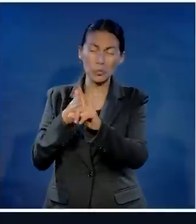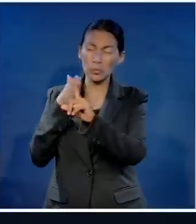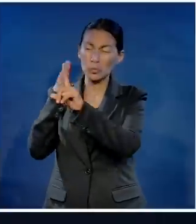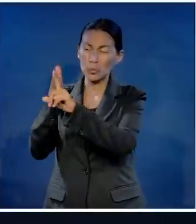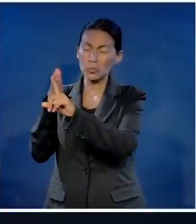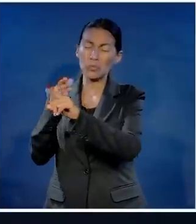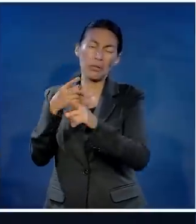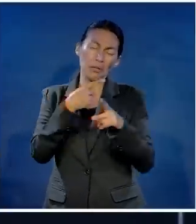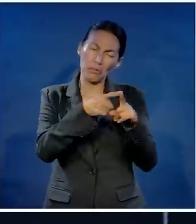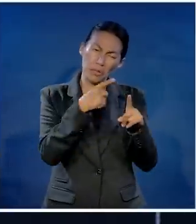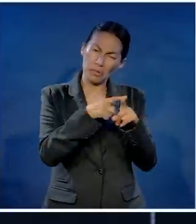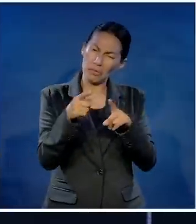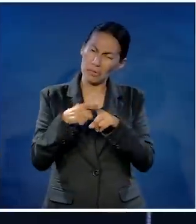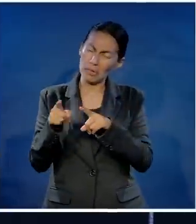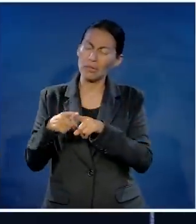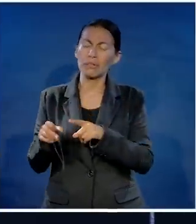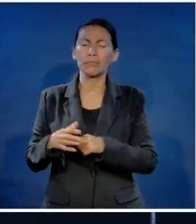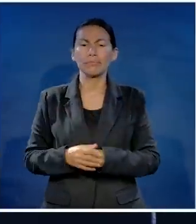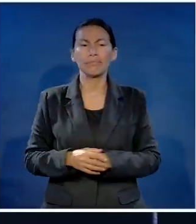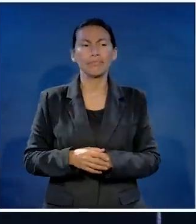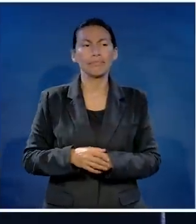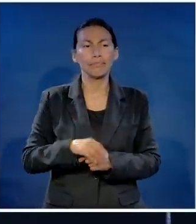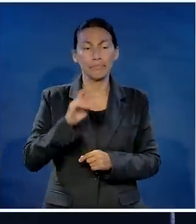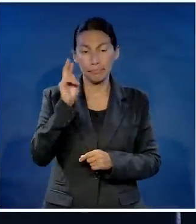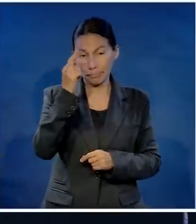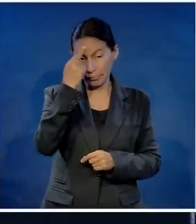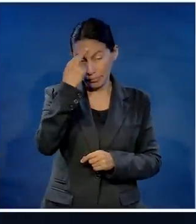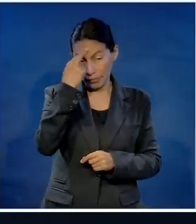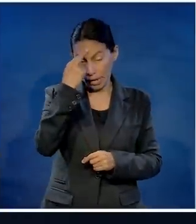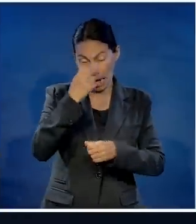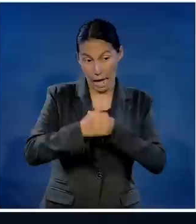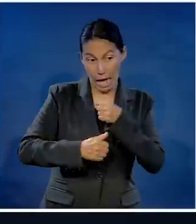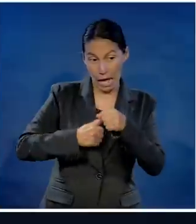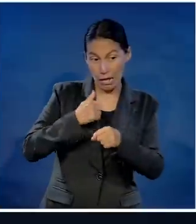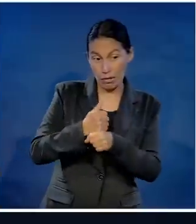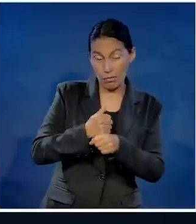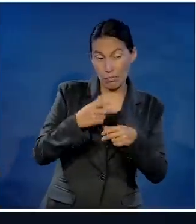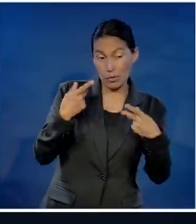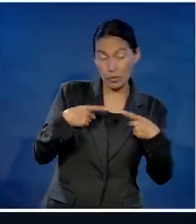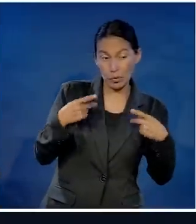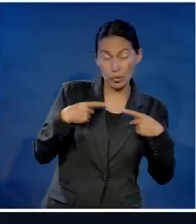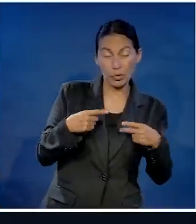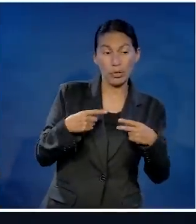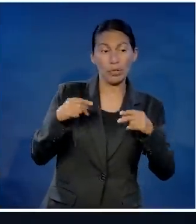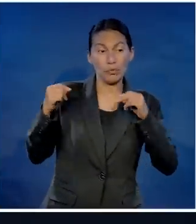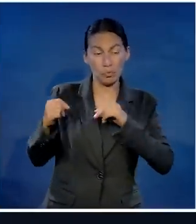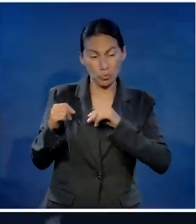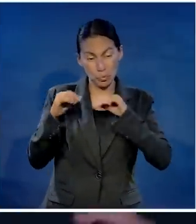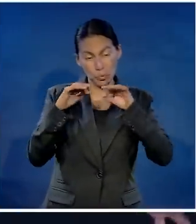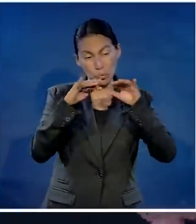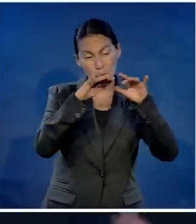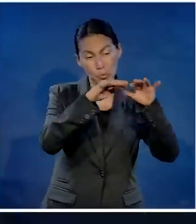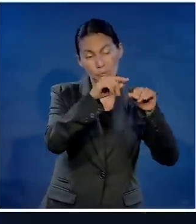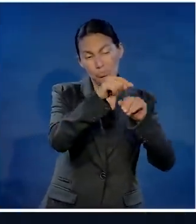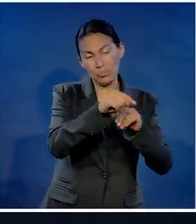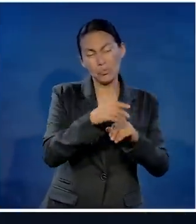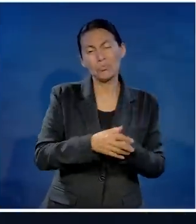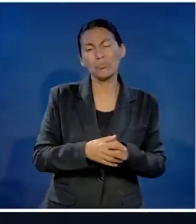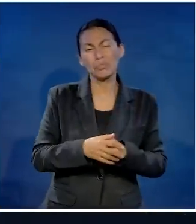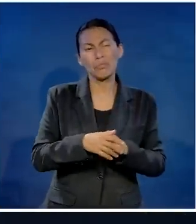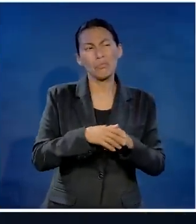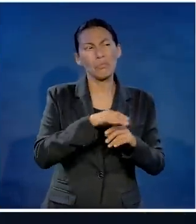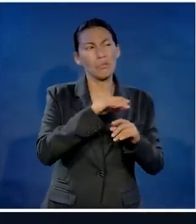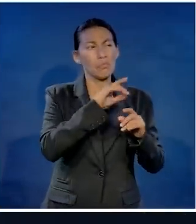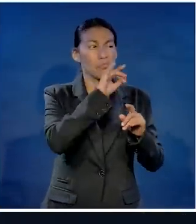blanco. Y este otro me lo dieron por alcanzar esta otra cosa. Este otro reconocimiento es porque en tal año llevé a tantas personas